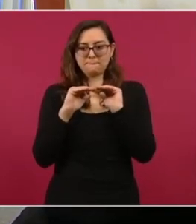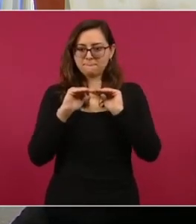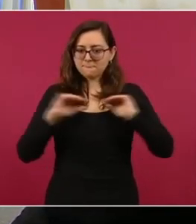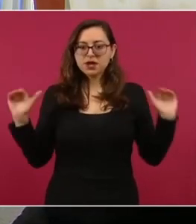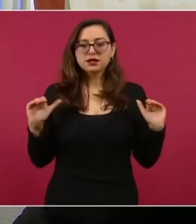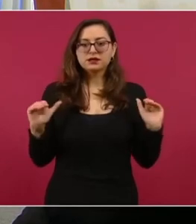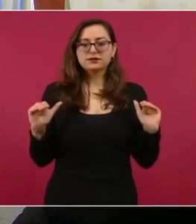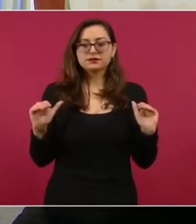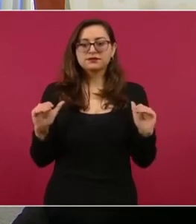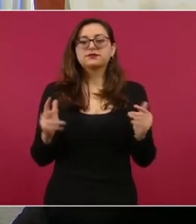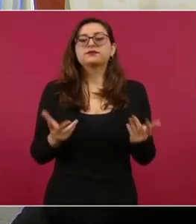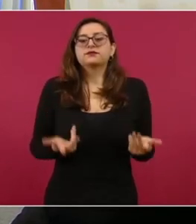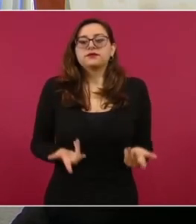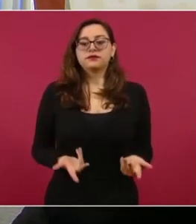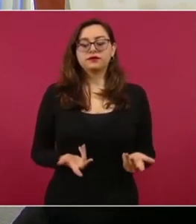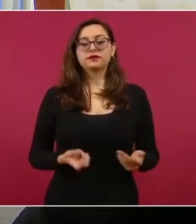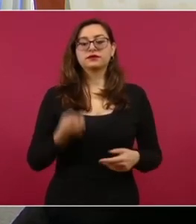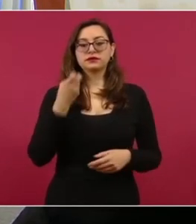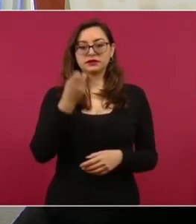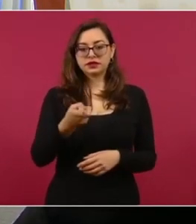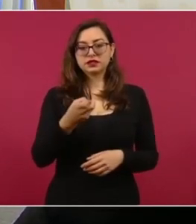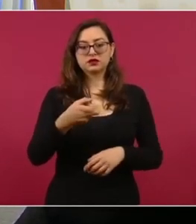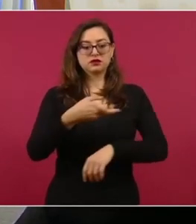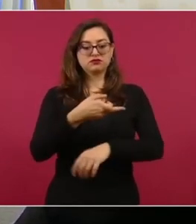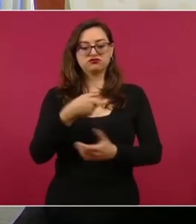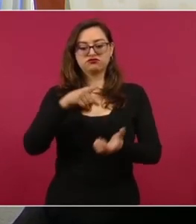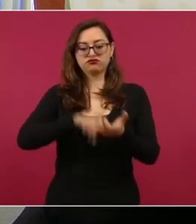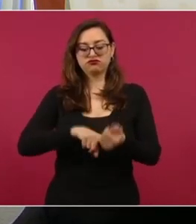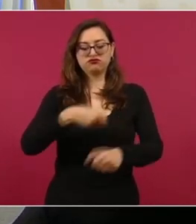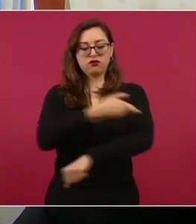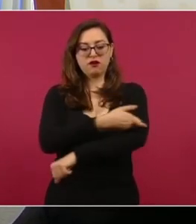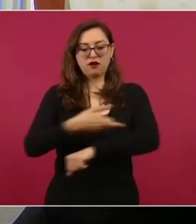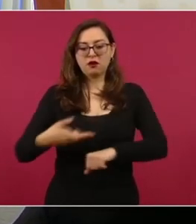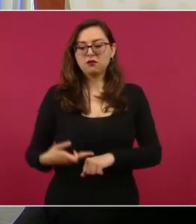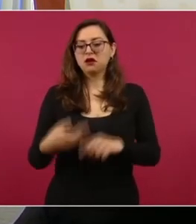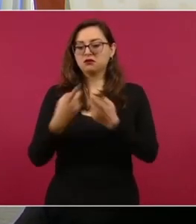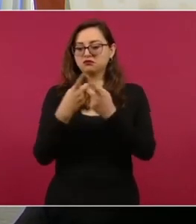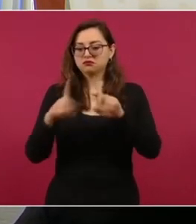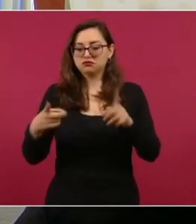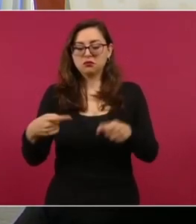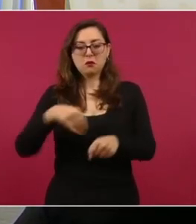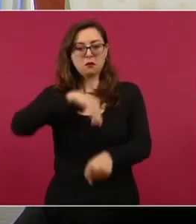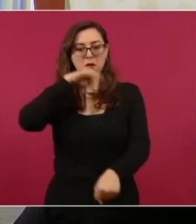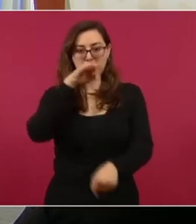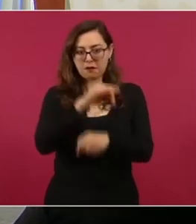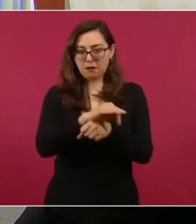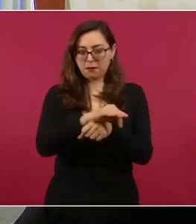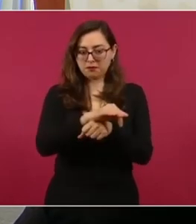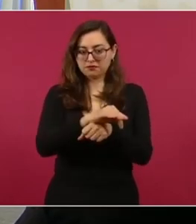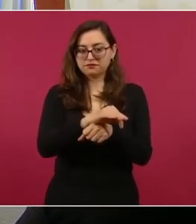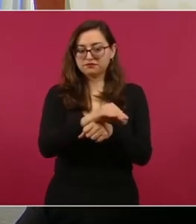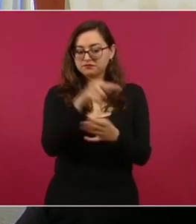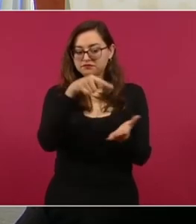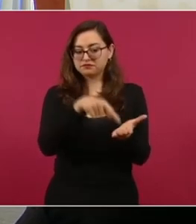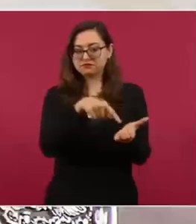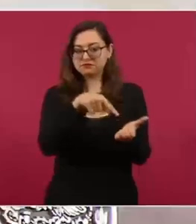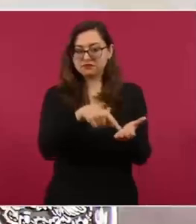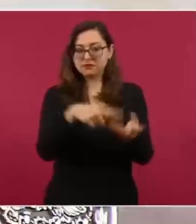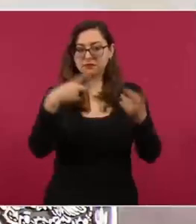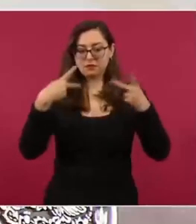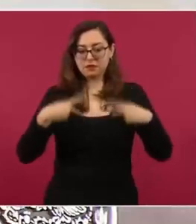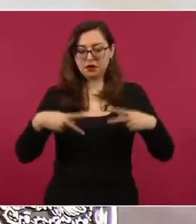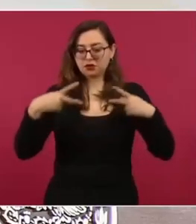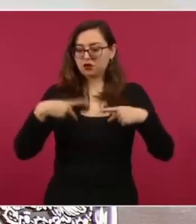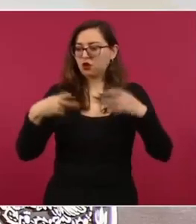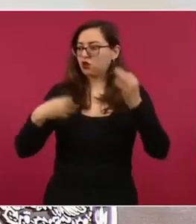Esta protegerá la organización y el desarrollo de la familia. También en el mismo artículo habla que toda persona tiene derecho a la cultura